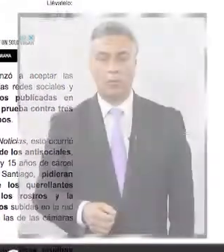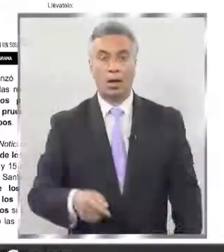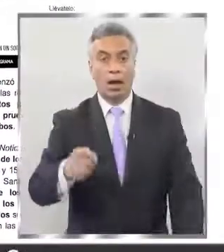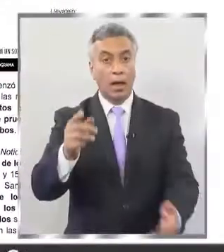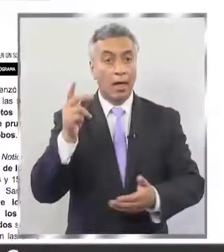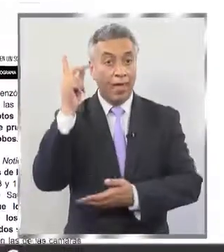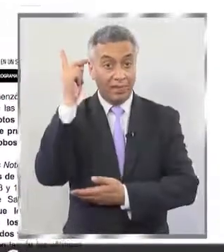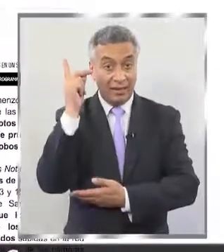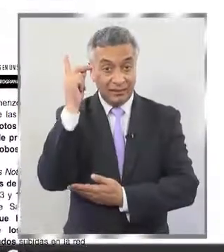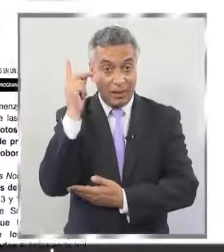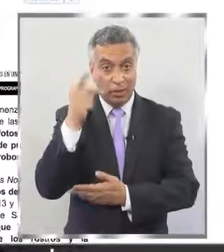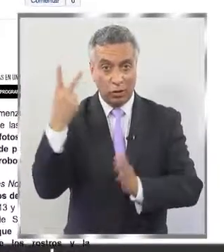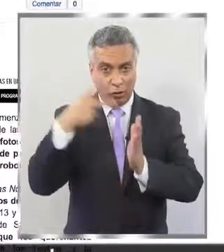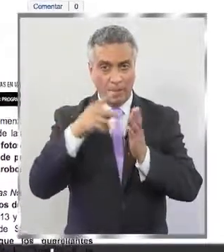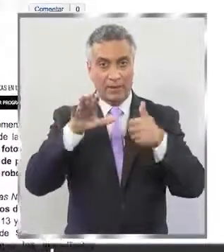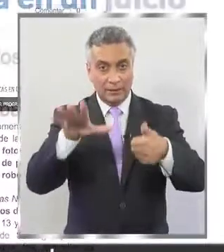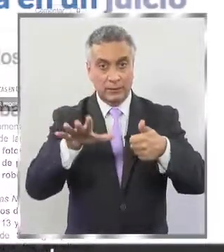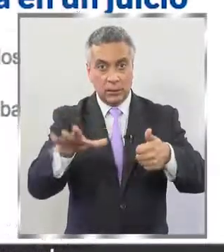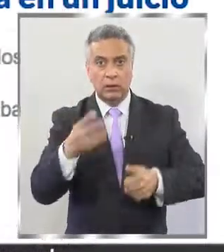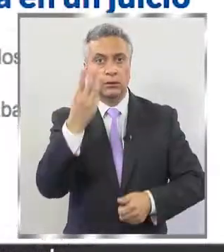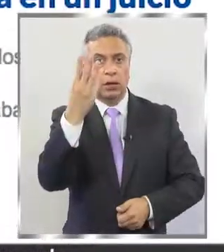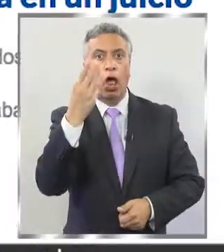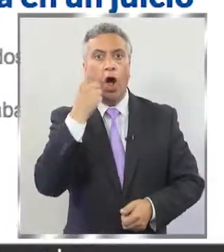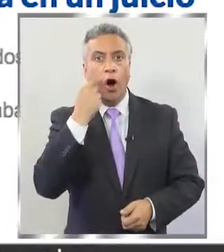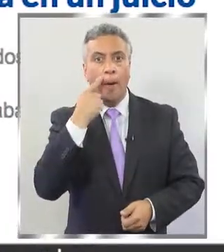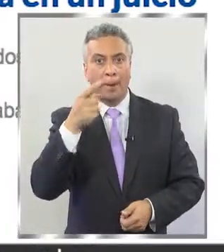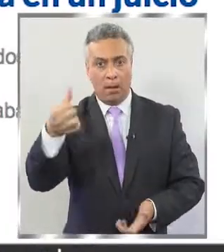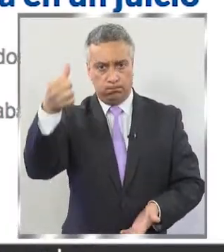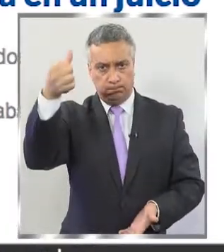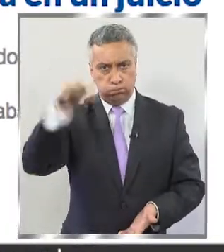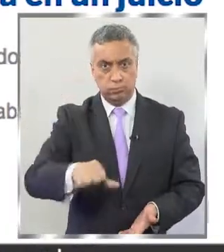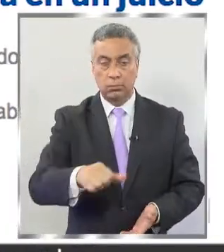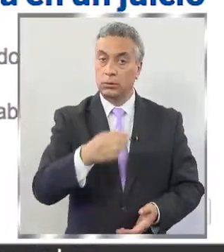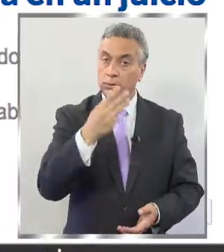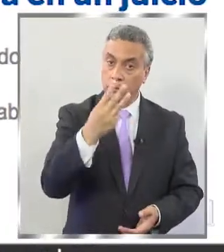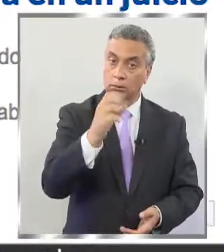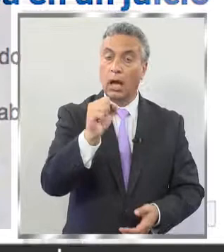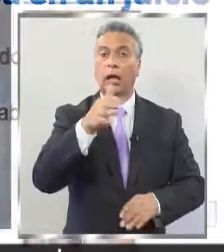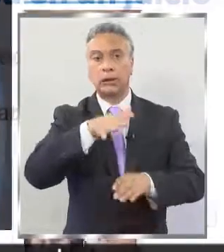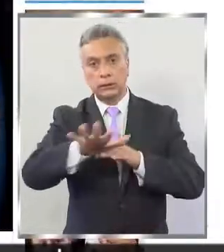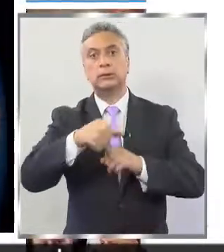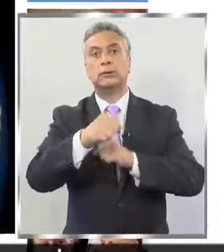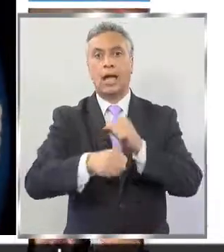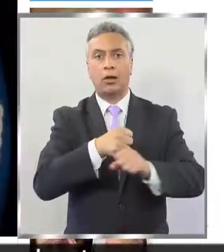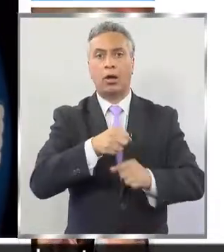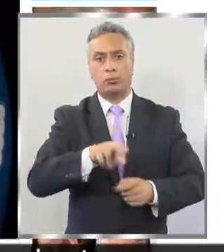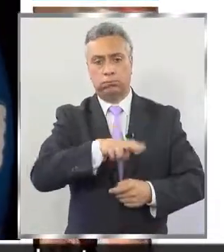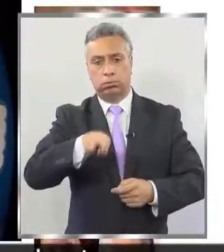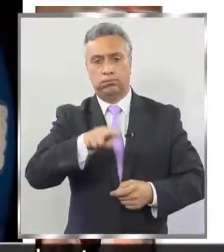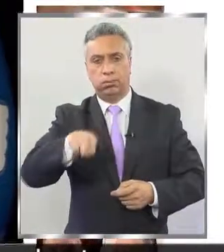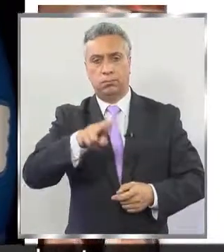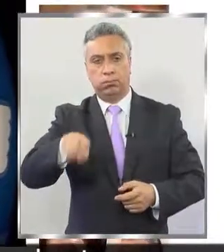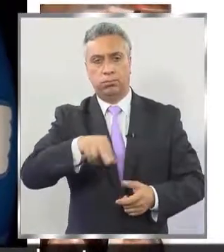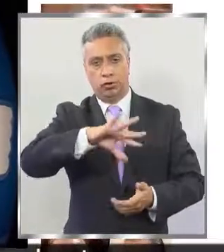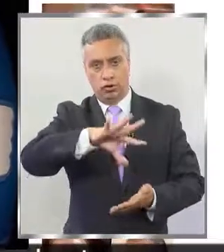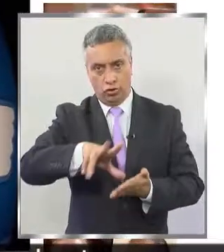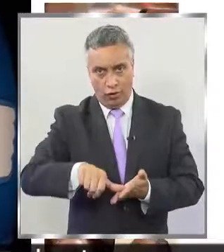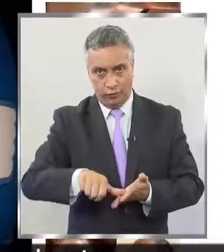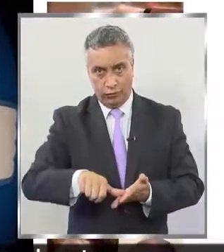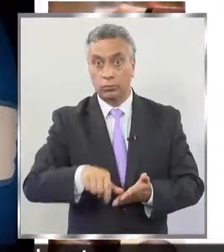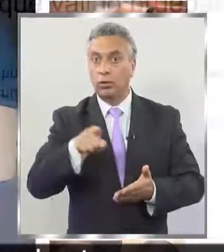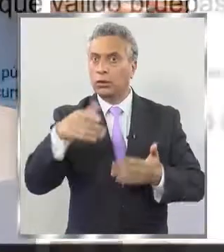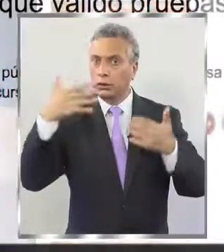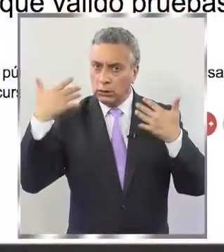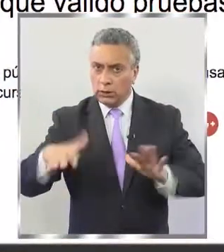En diciembre de 2016, tres hombres fueron condenados a 13 y 15 años por reiterados robos. Pese a que existían diferentes